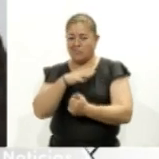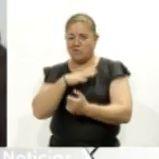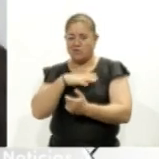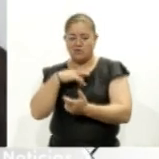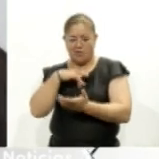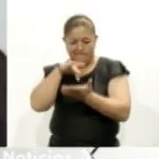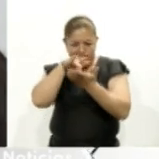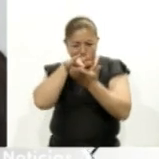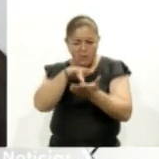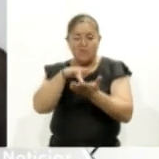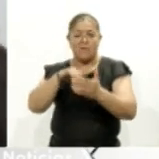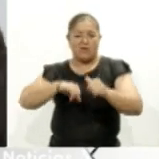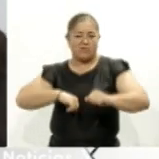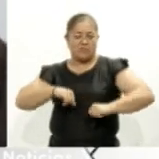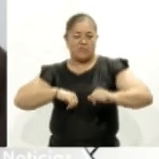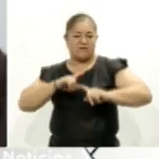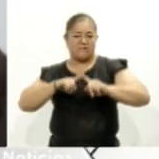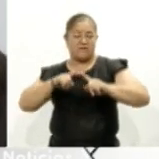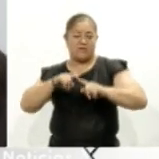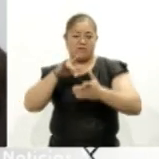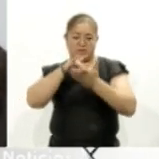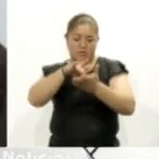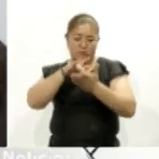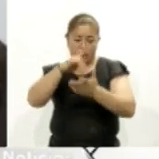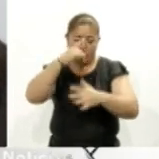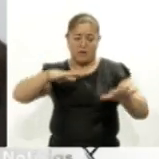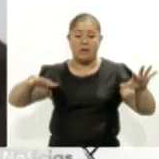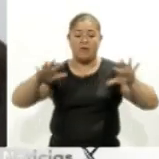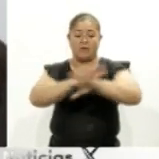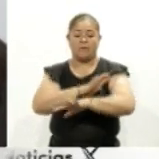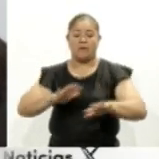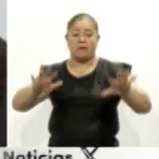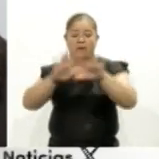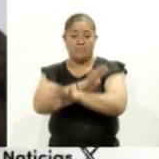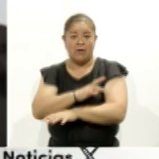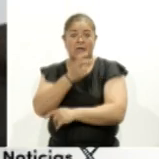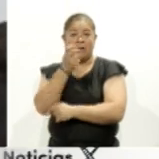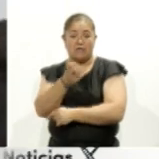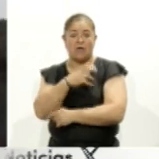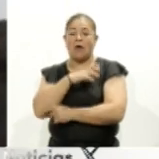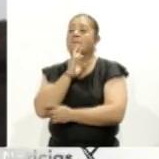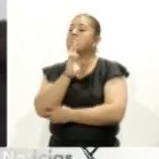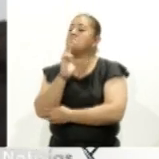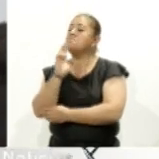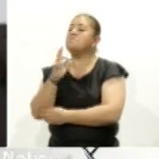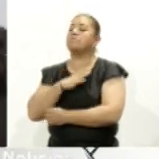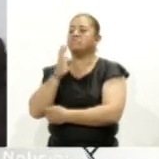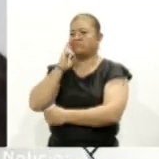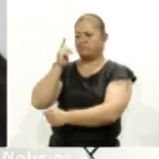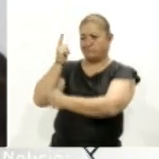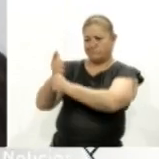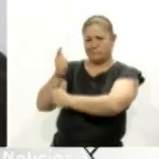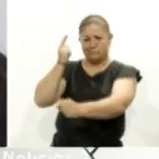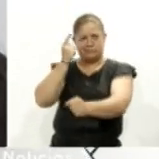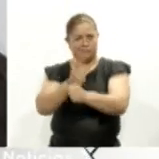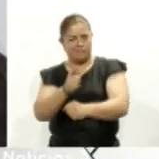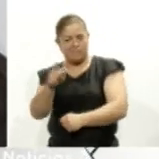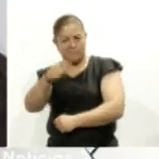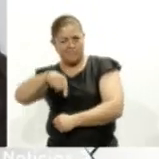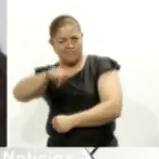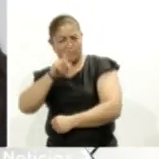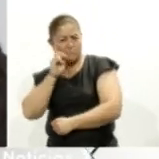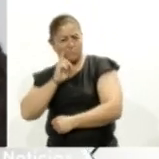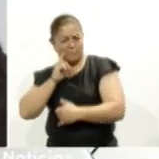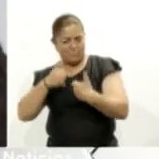actividades o actos de respuesta al visibilizar ese tipo de violencia que hay entre las mujeres